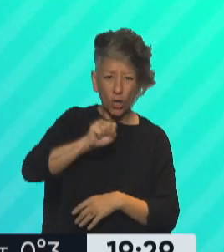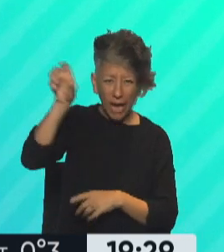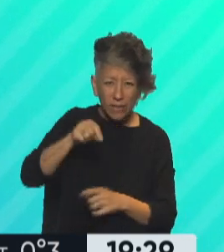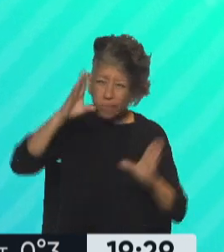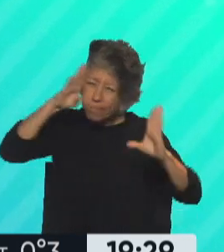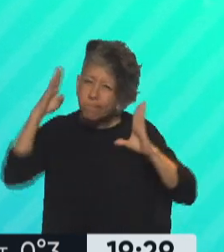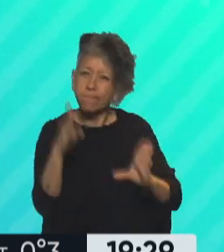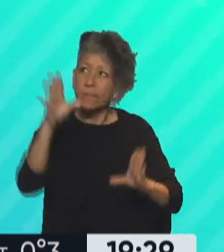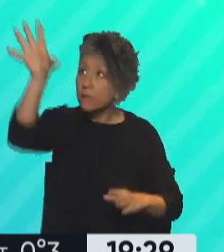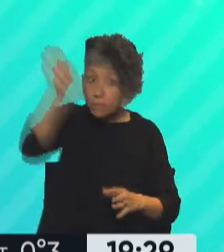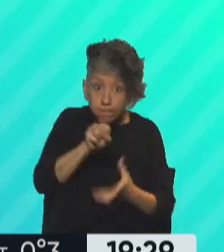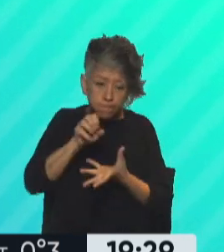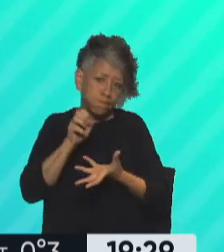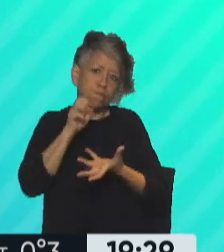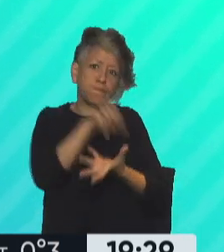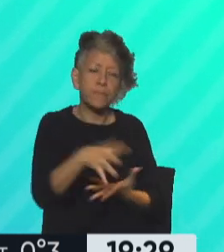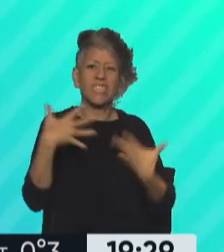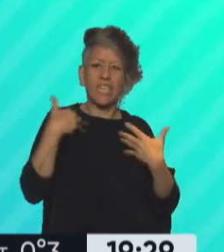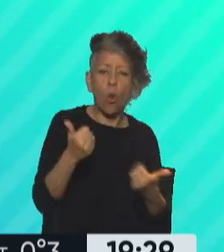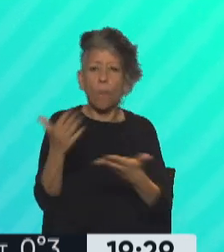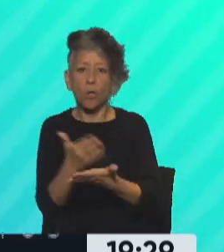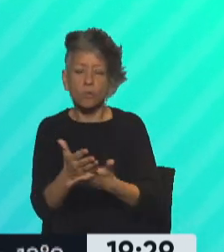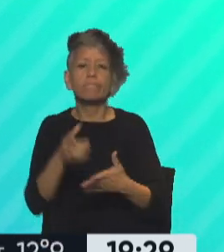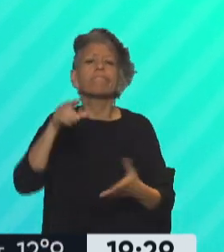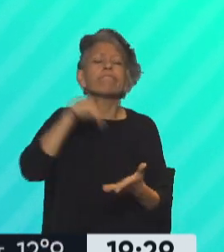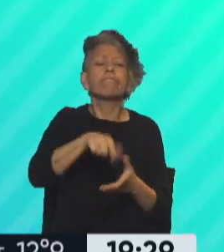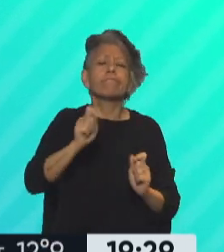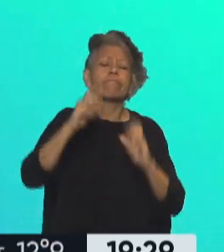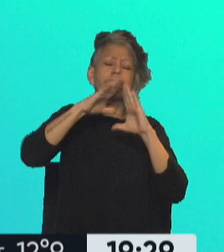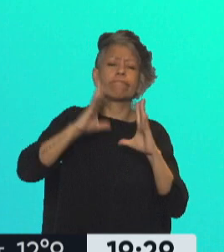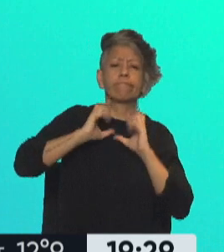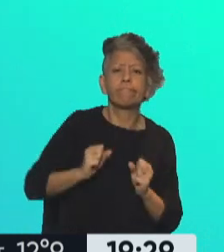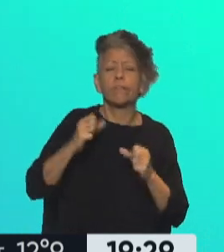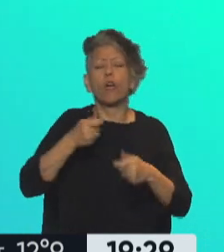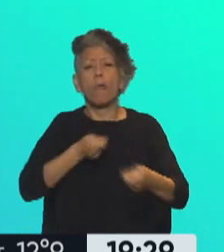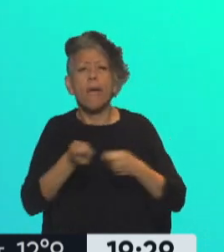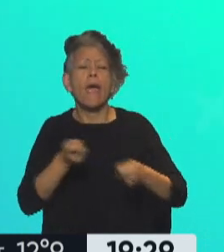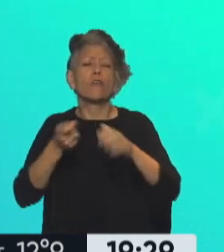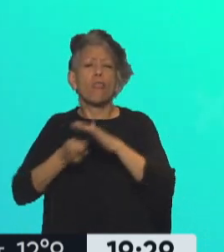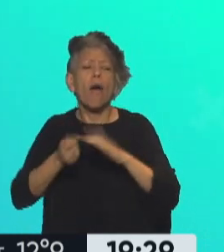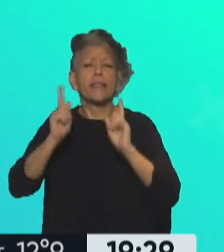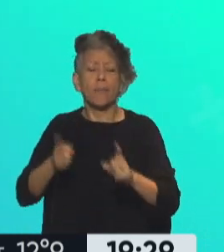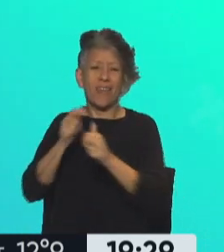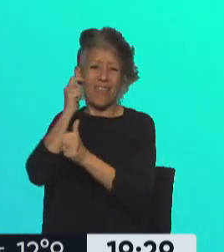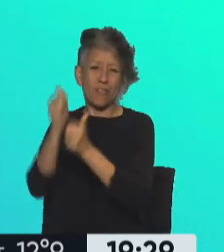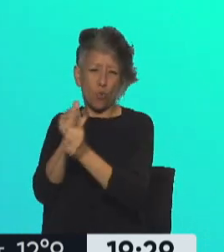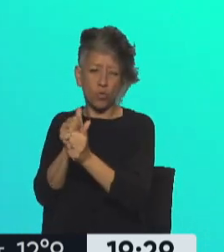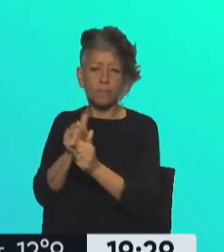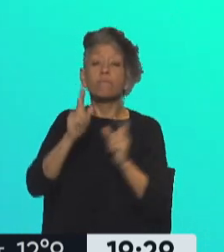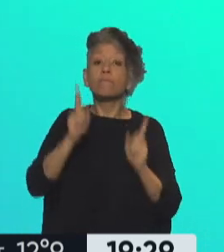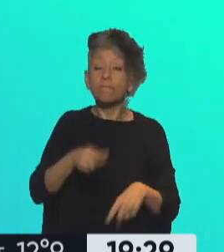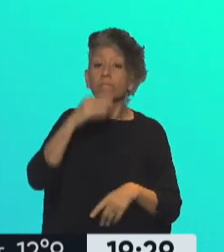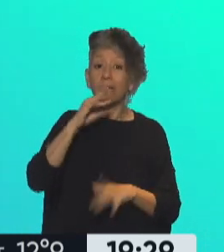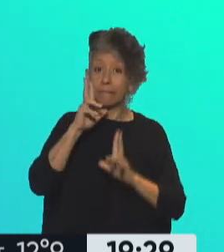producción y la salud. Participan la Secretaría de Comercio, el Banco Central, la aduana y la Secretaría de Industria. Y agrega que el día